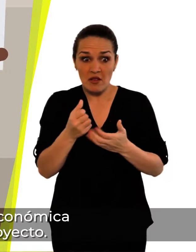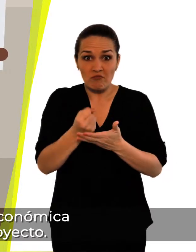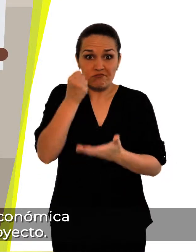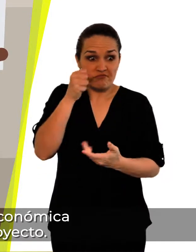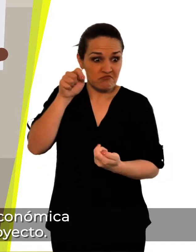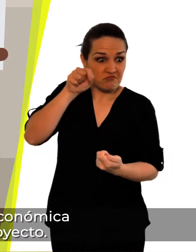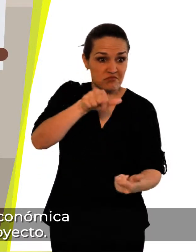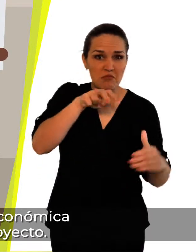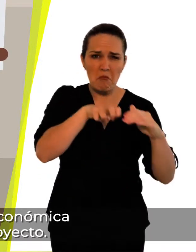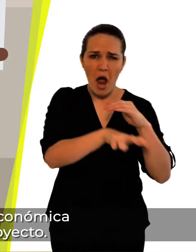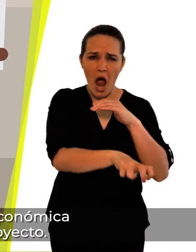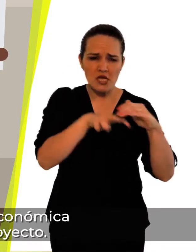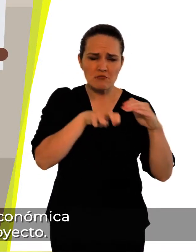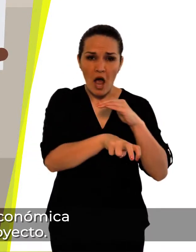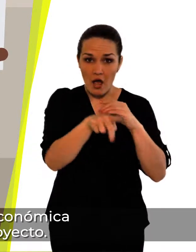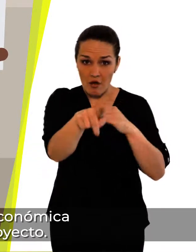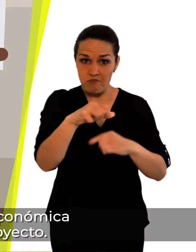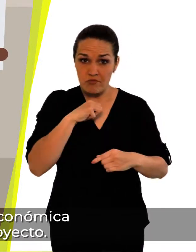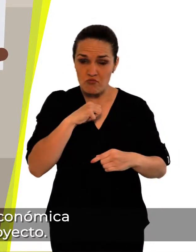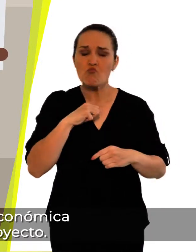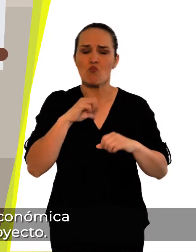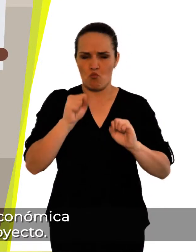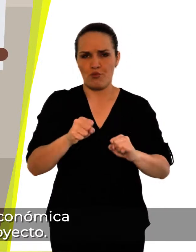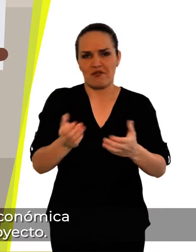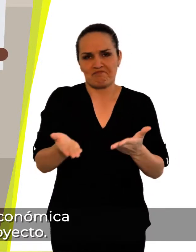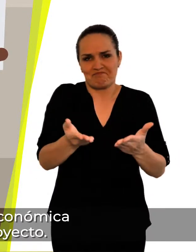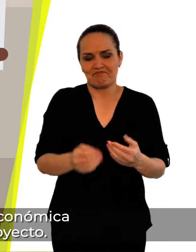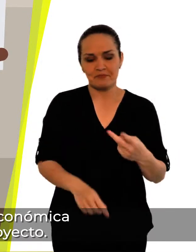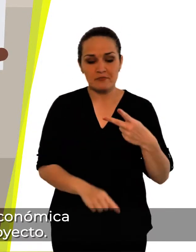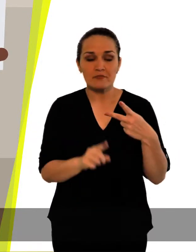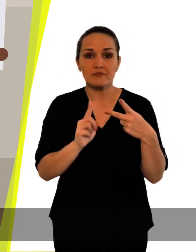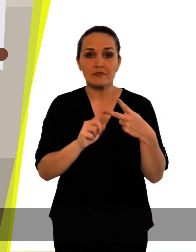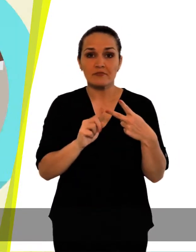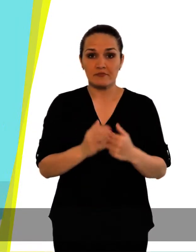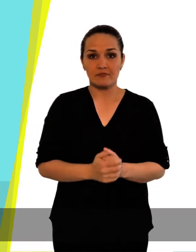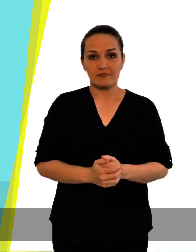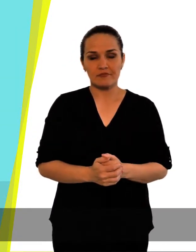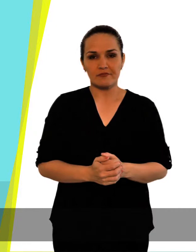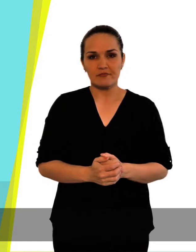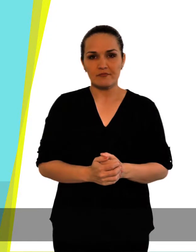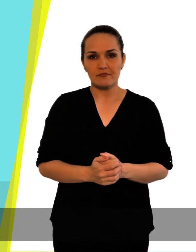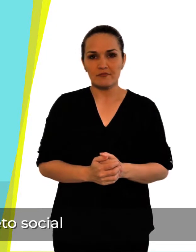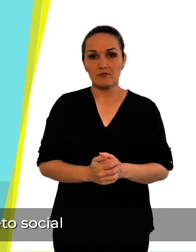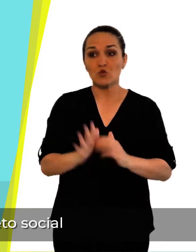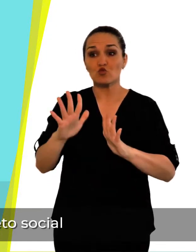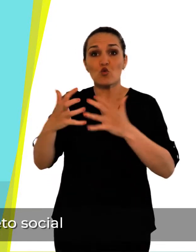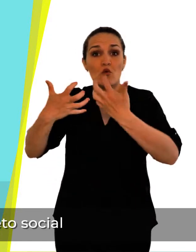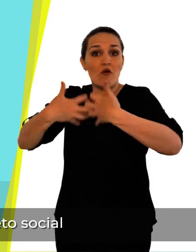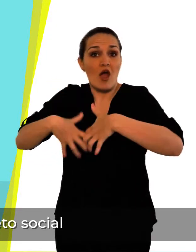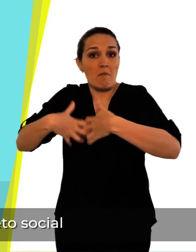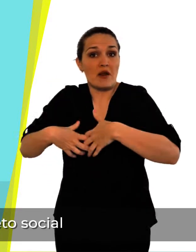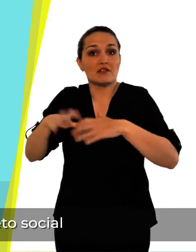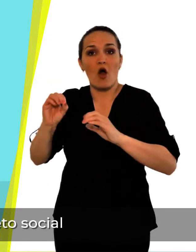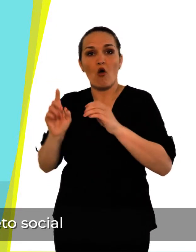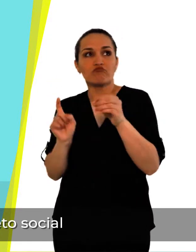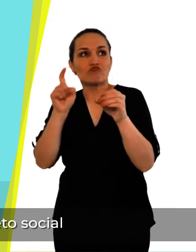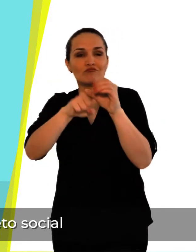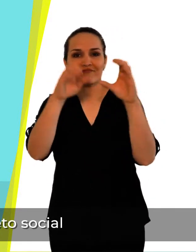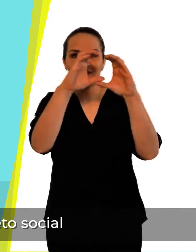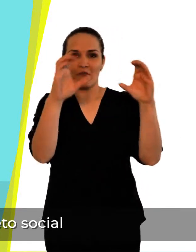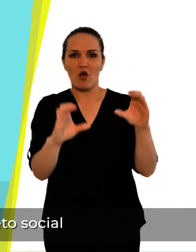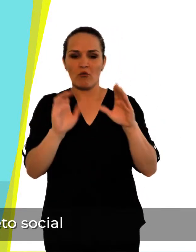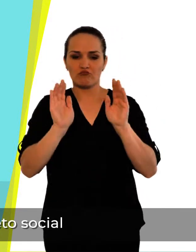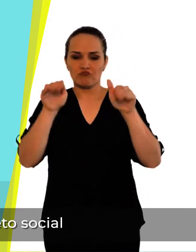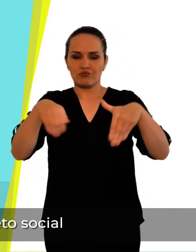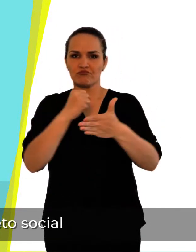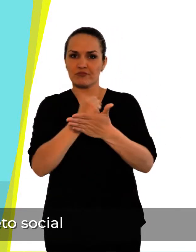con la capacidad económica necesaria para adelantar el proyecto. 2. Las personas jurídicas